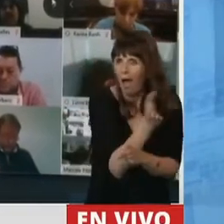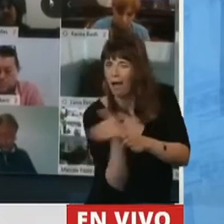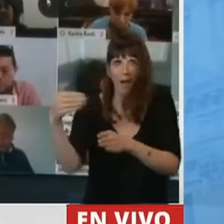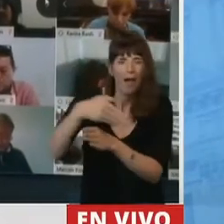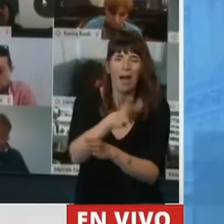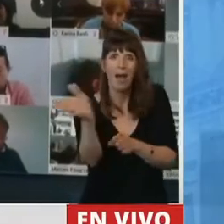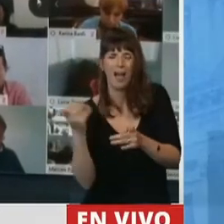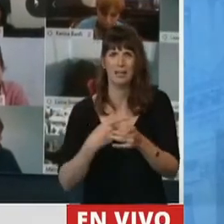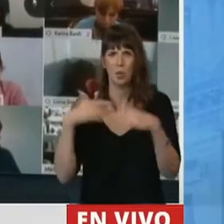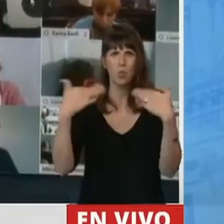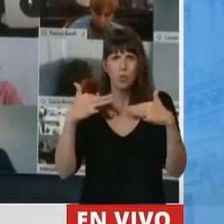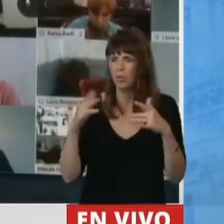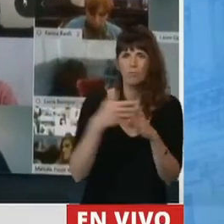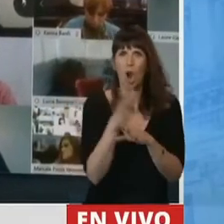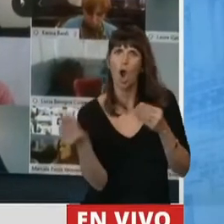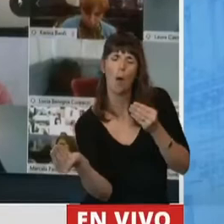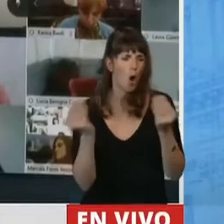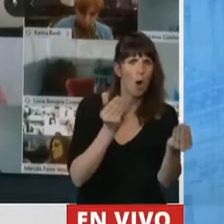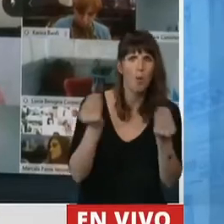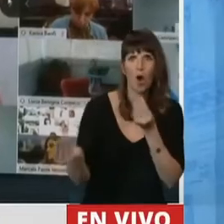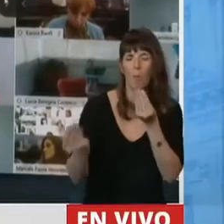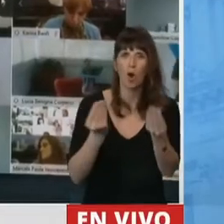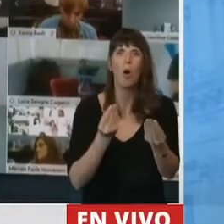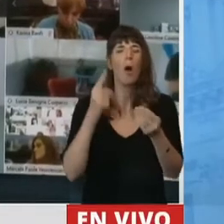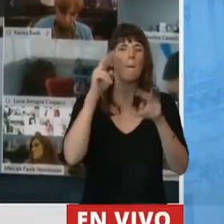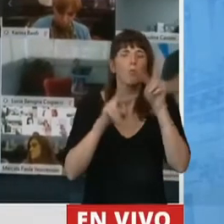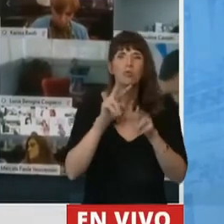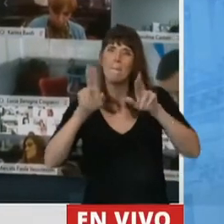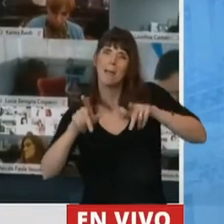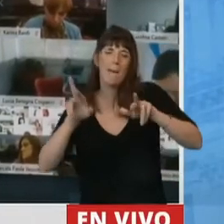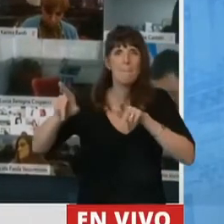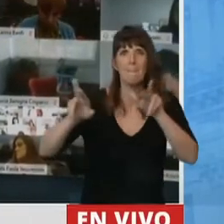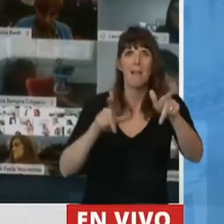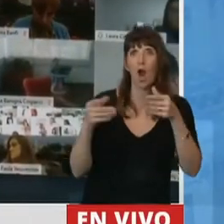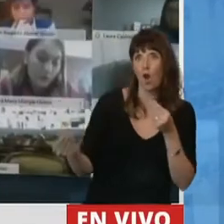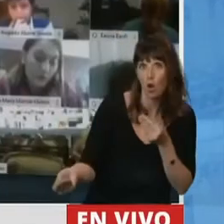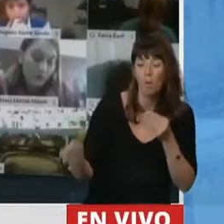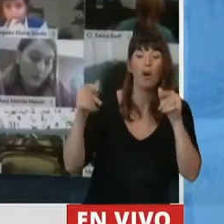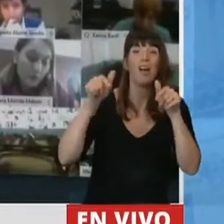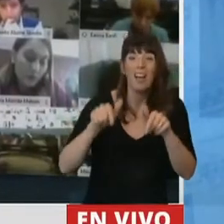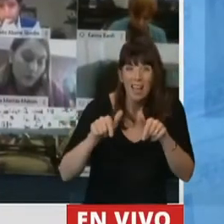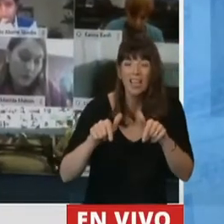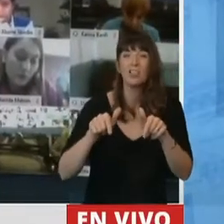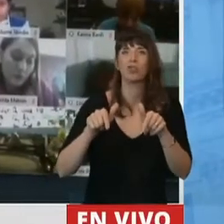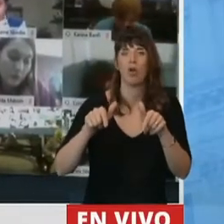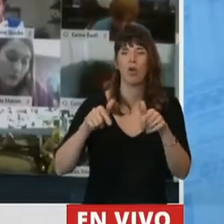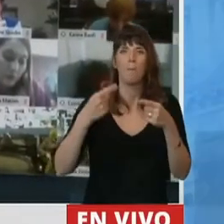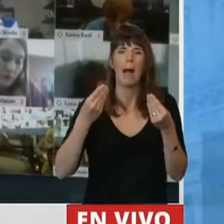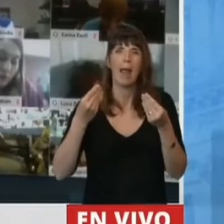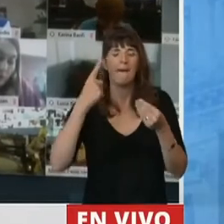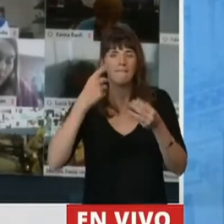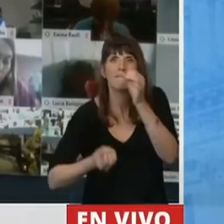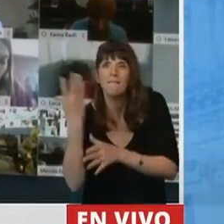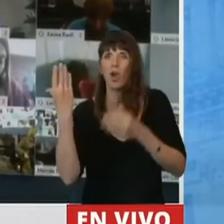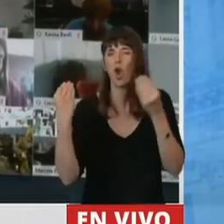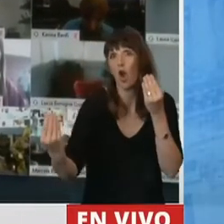ese río para cruzarlo, tenemos que ver cómo lo hacemos, con qué bote, con qué puente que construimos. Esta capacidad de innovar, de generar